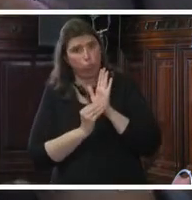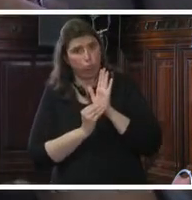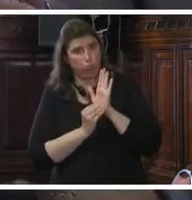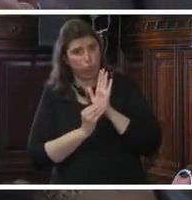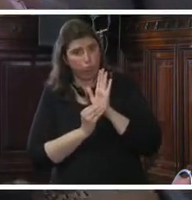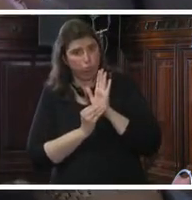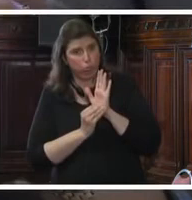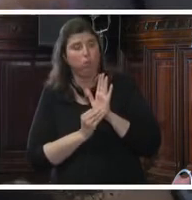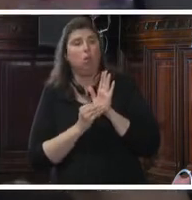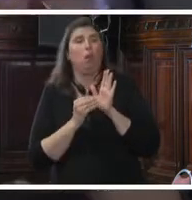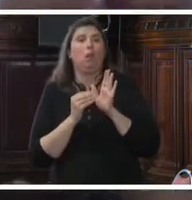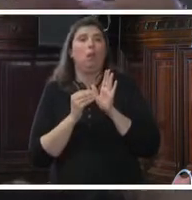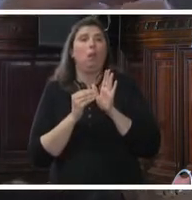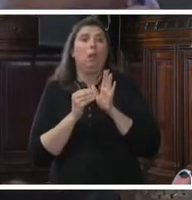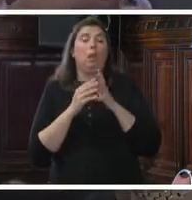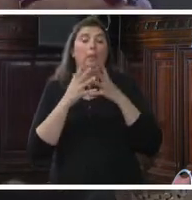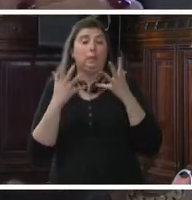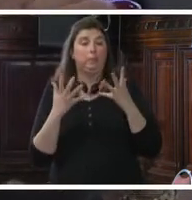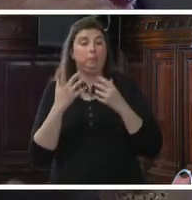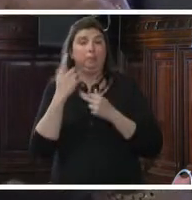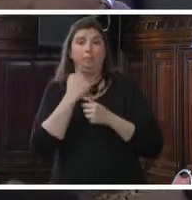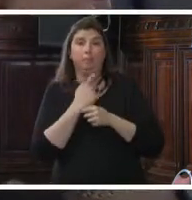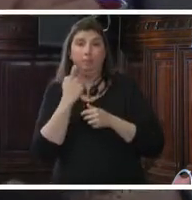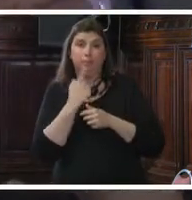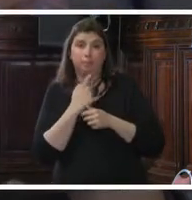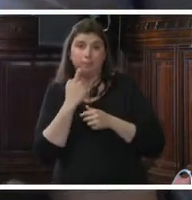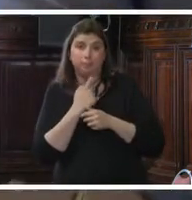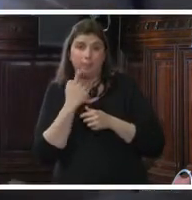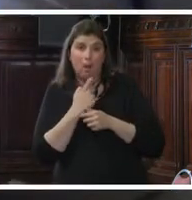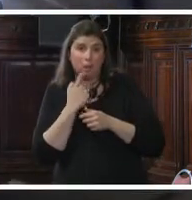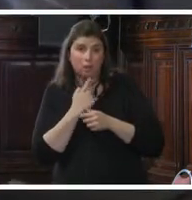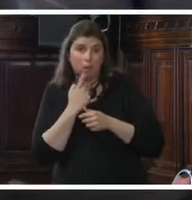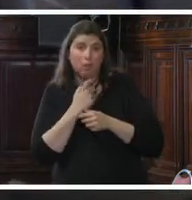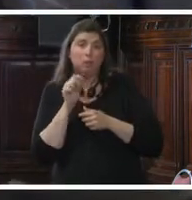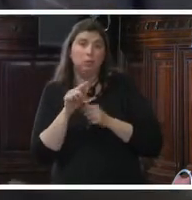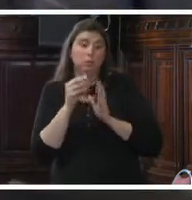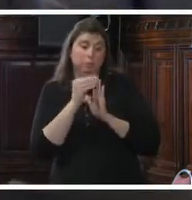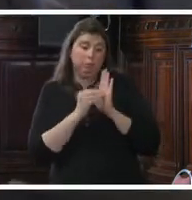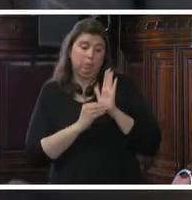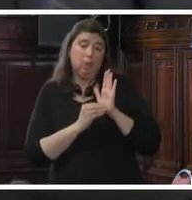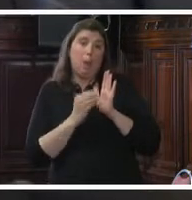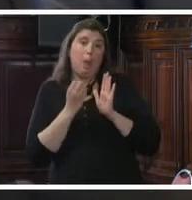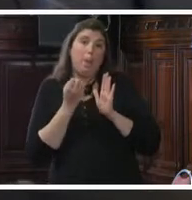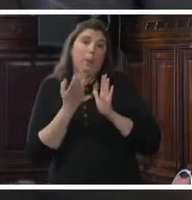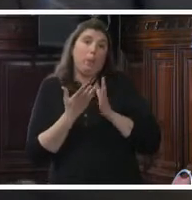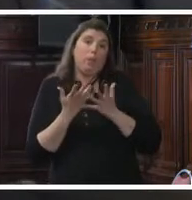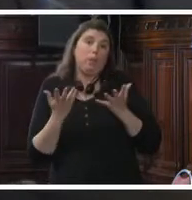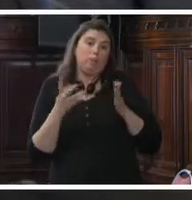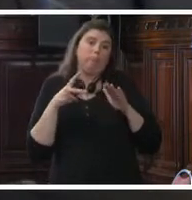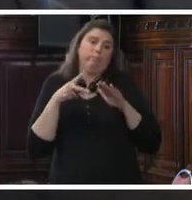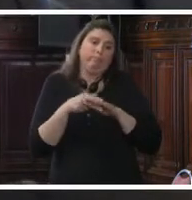falencia que se tiene porque eso nos impide